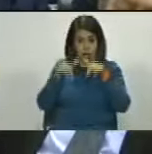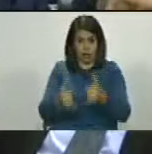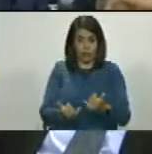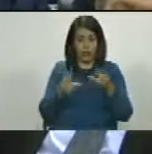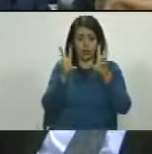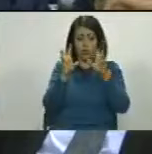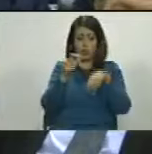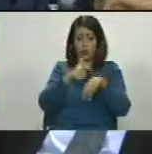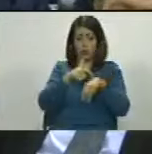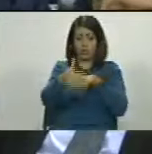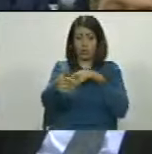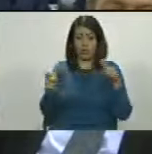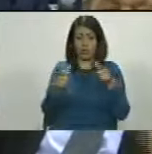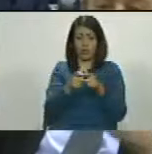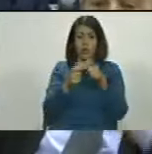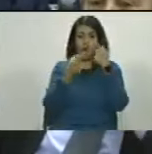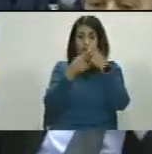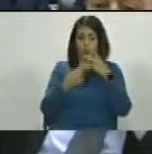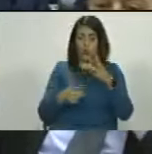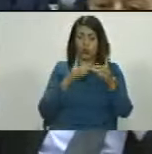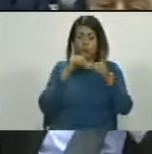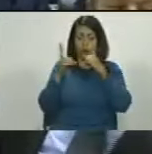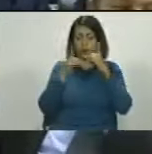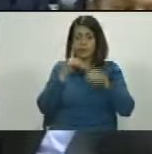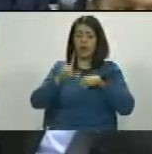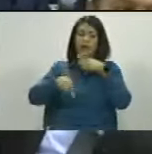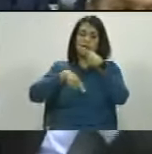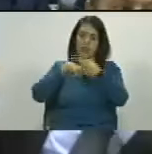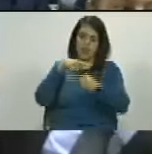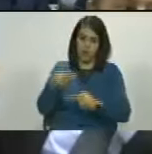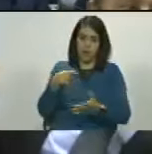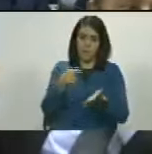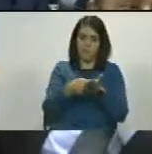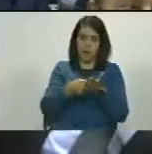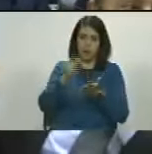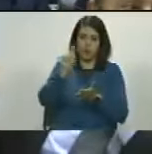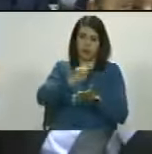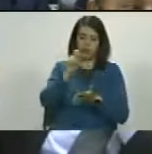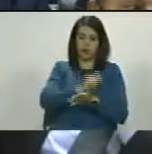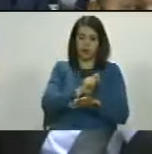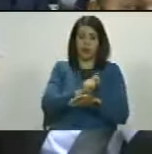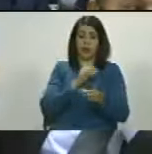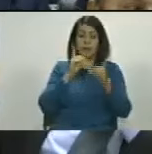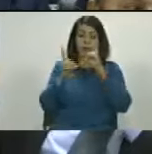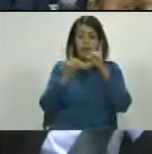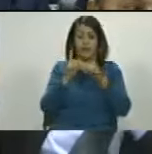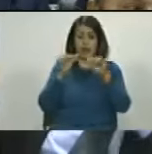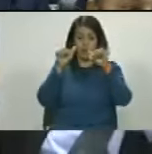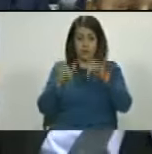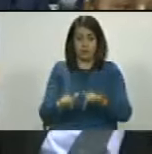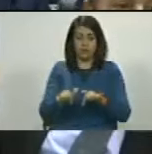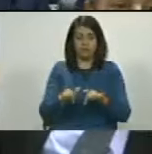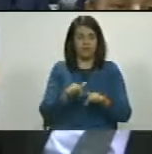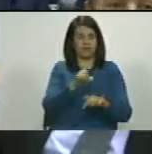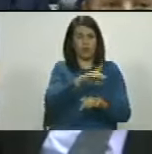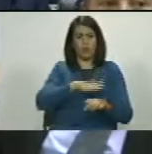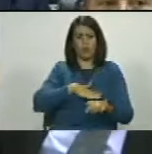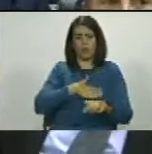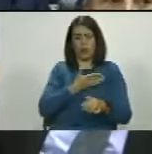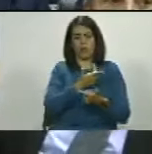nuevo periodo de sesiones, entre otros debates, que vendrá el debate del salario. Pero tiene que venir el debate en este momento a la impunidad.